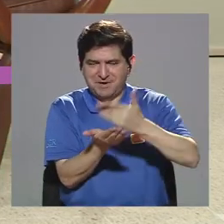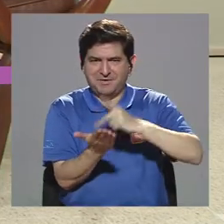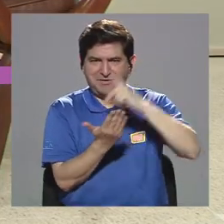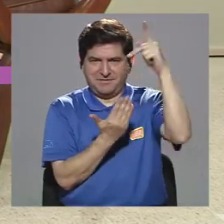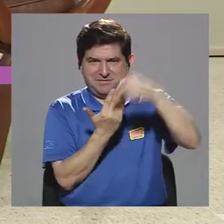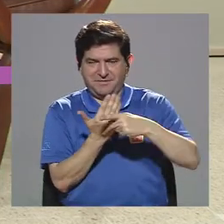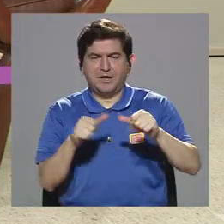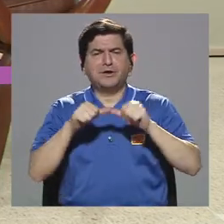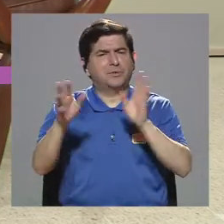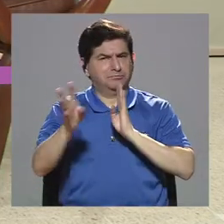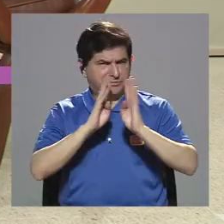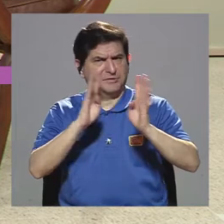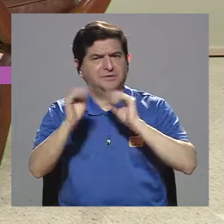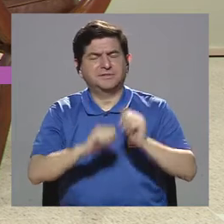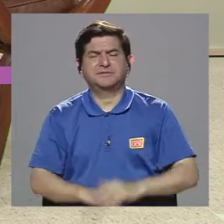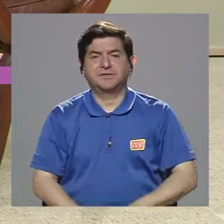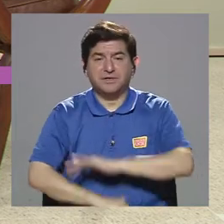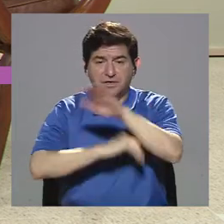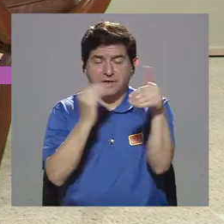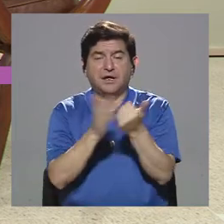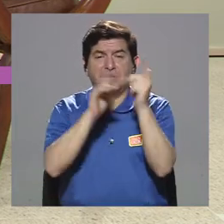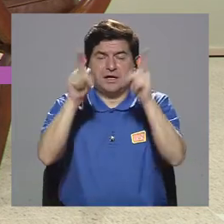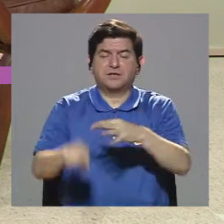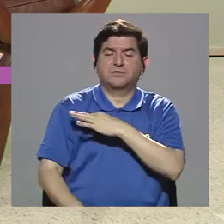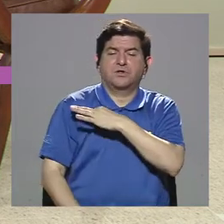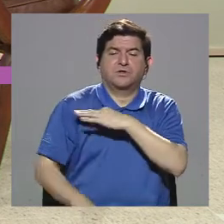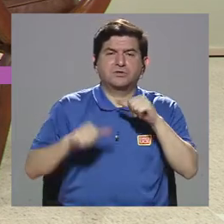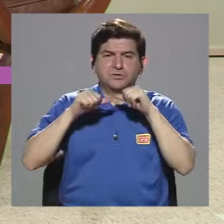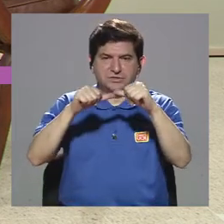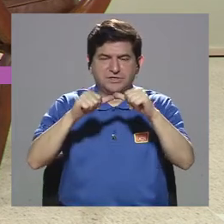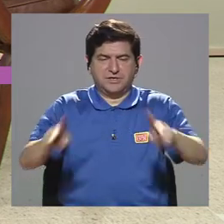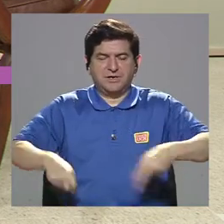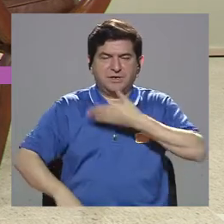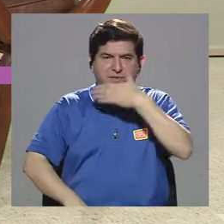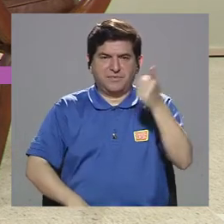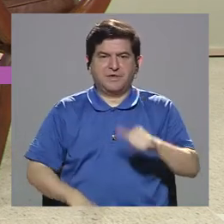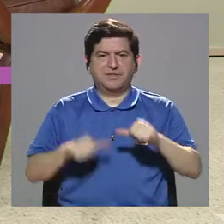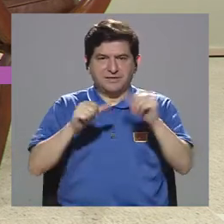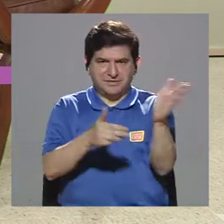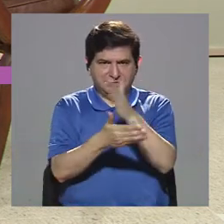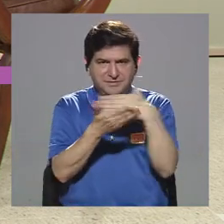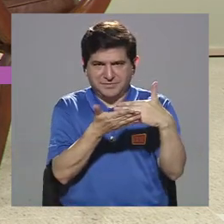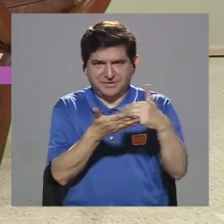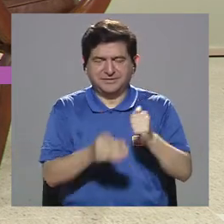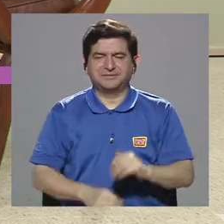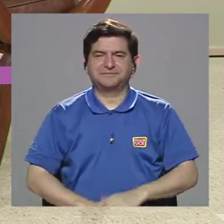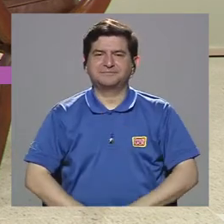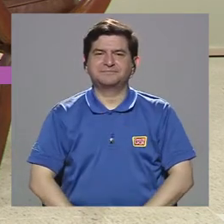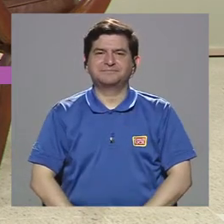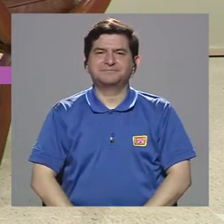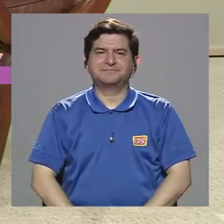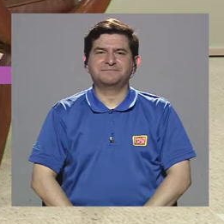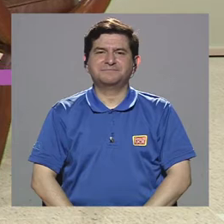pausa en el programa, vamos a seguir conversando, a todos los invitamos a que continúen con más de Vivir Mejor en el siguiente segmento.